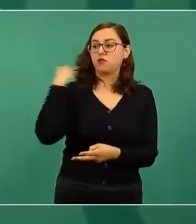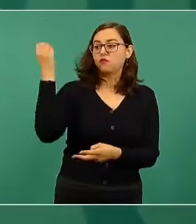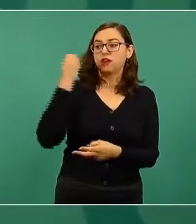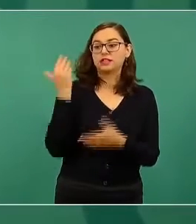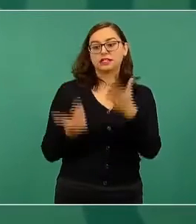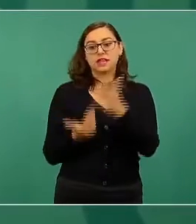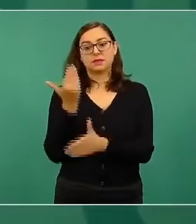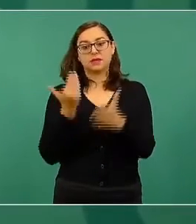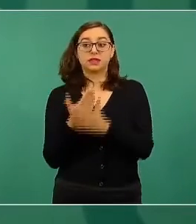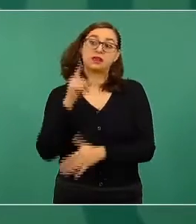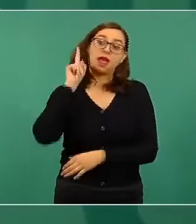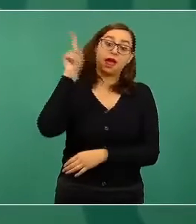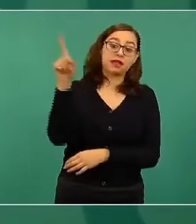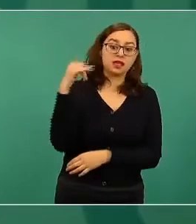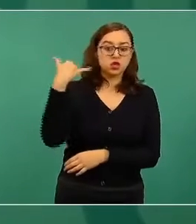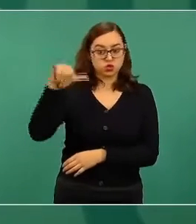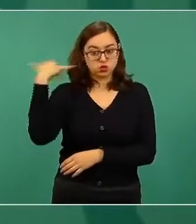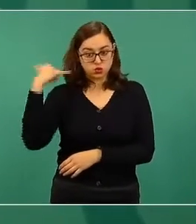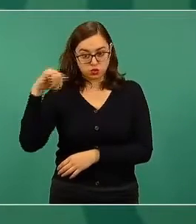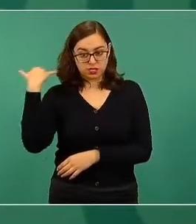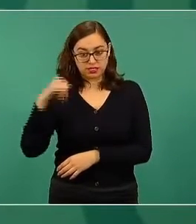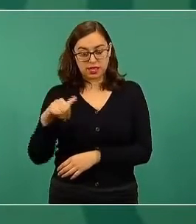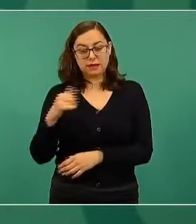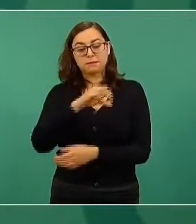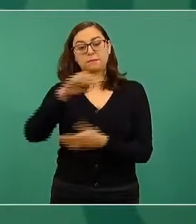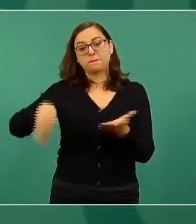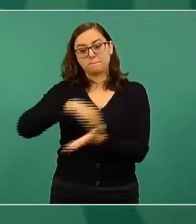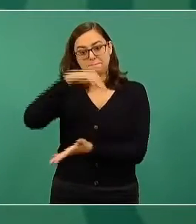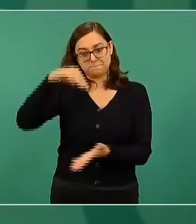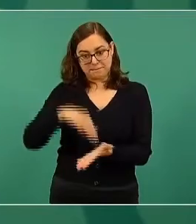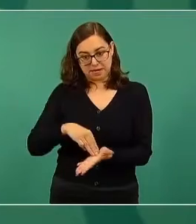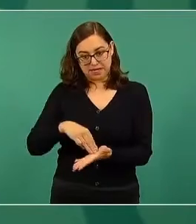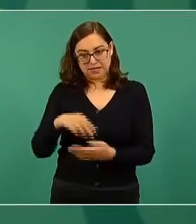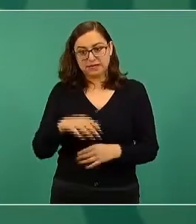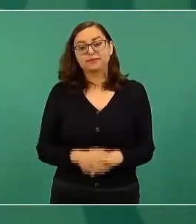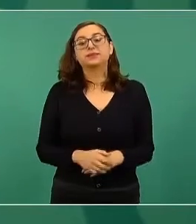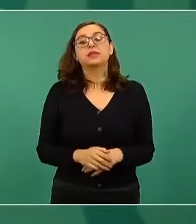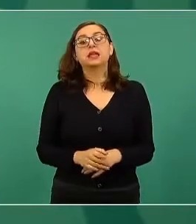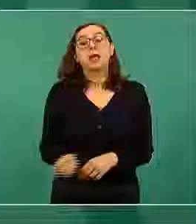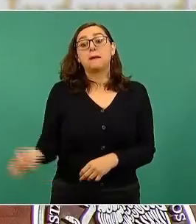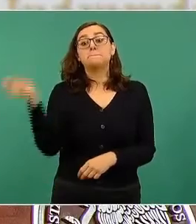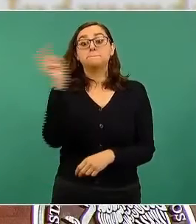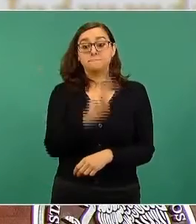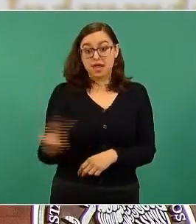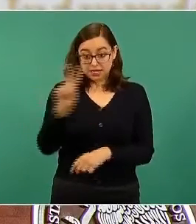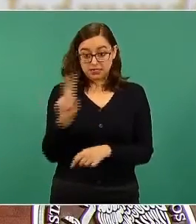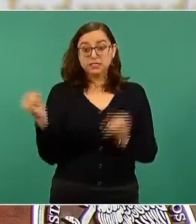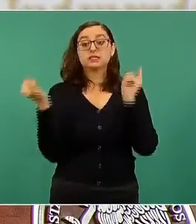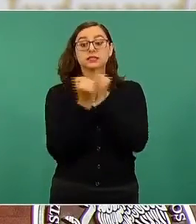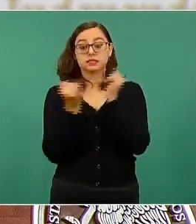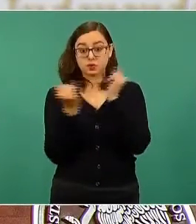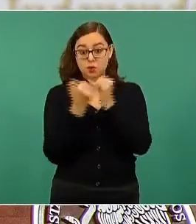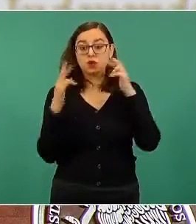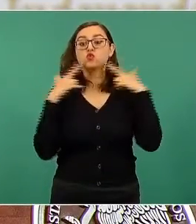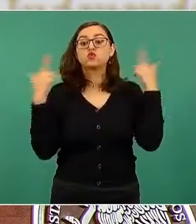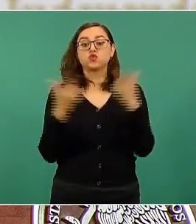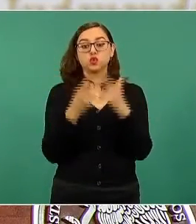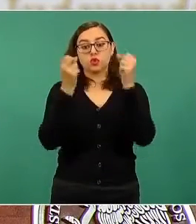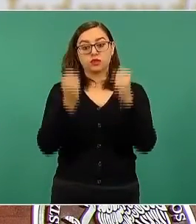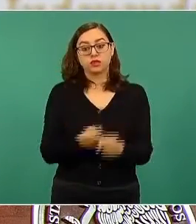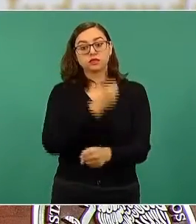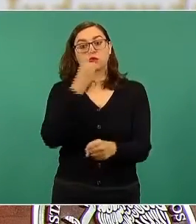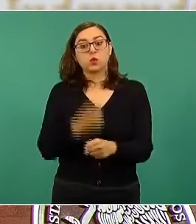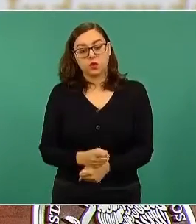viernes lo mismo en Campeche, la reunión de